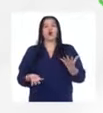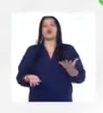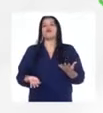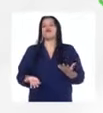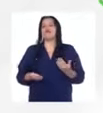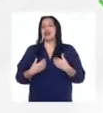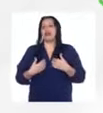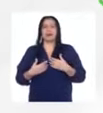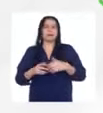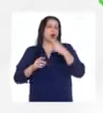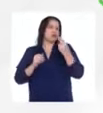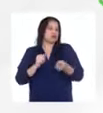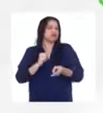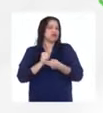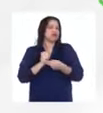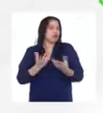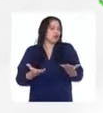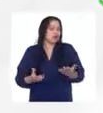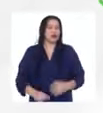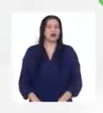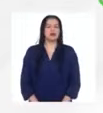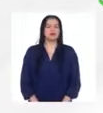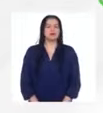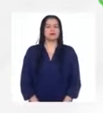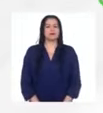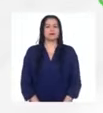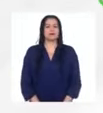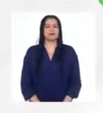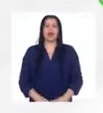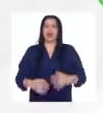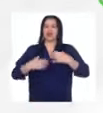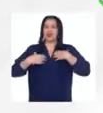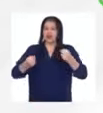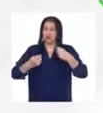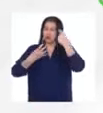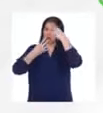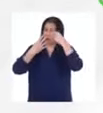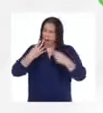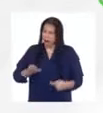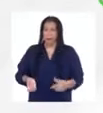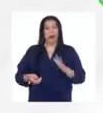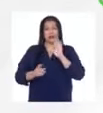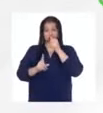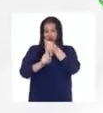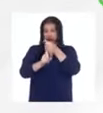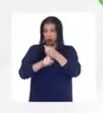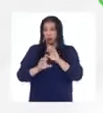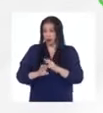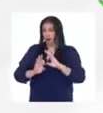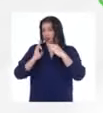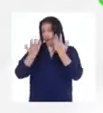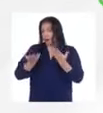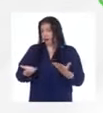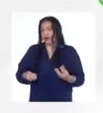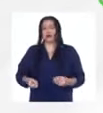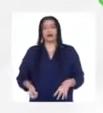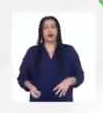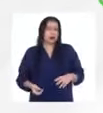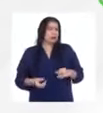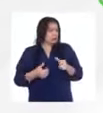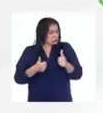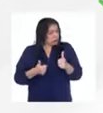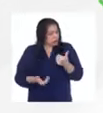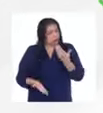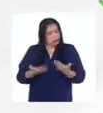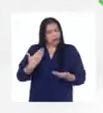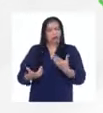mayor seguridad de salud etc o para tu familia y creo que creo que es válido de alguna